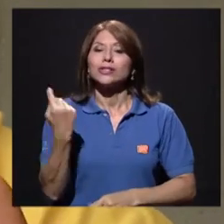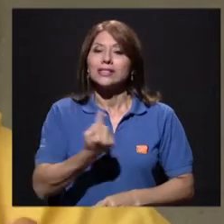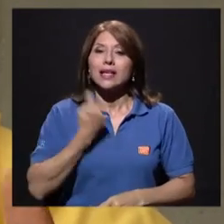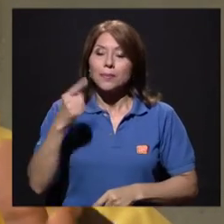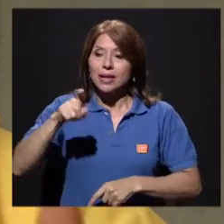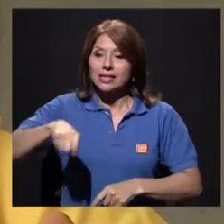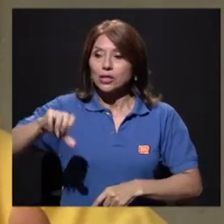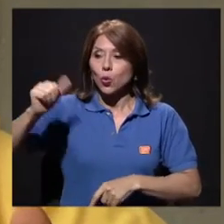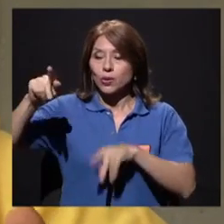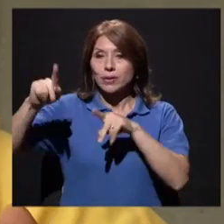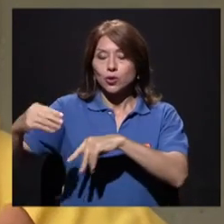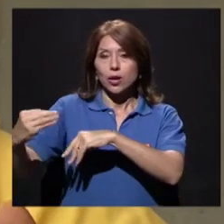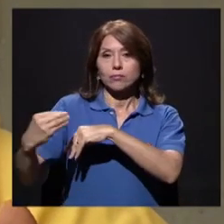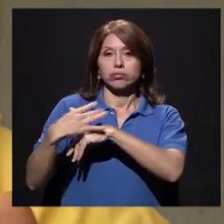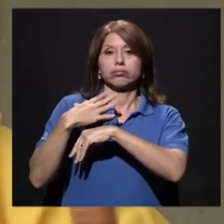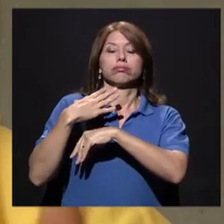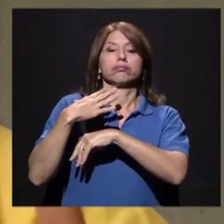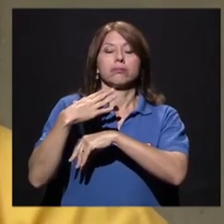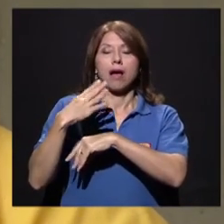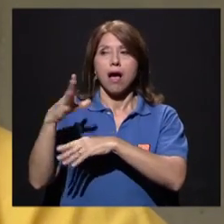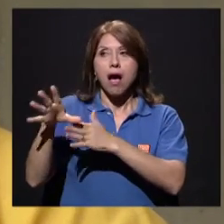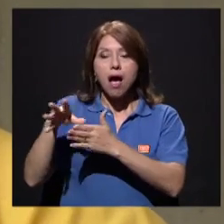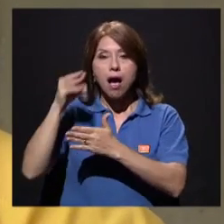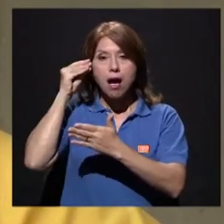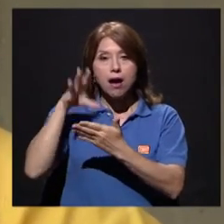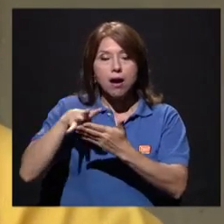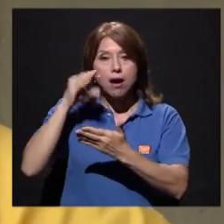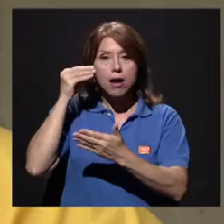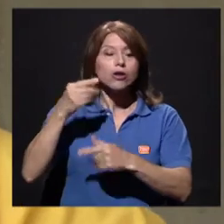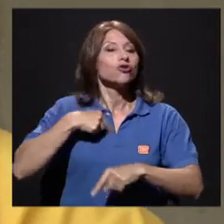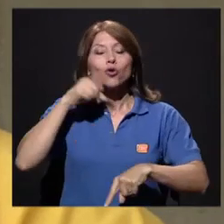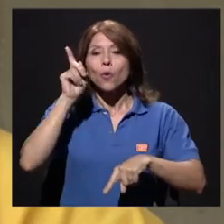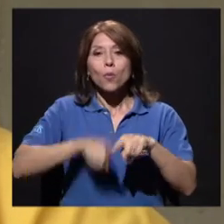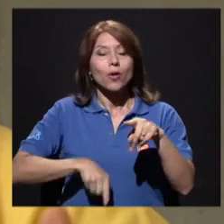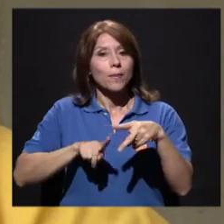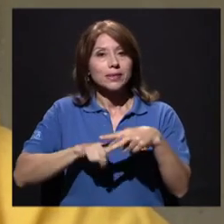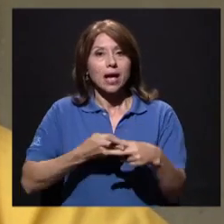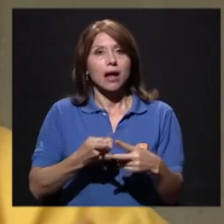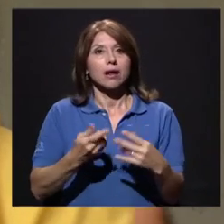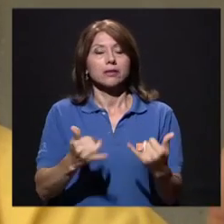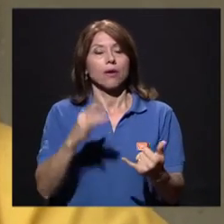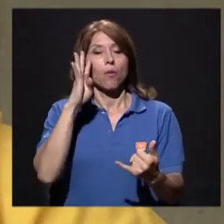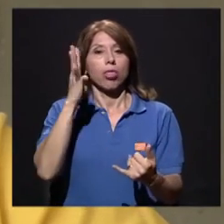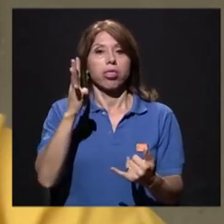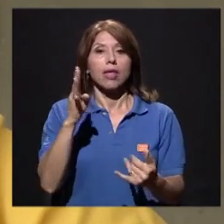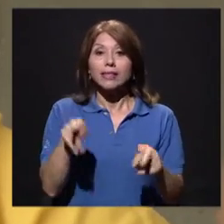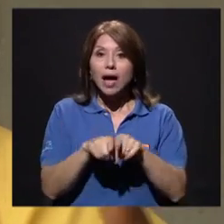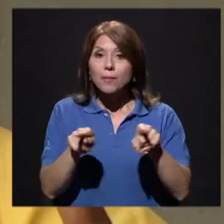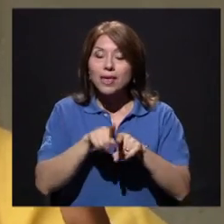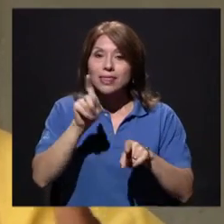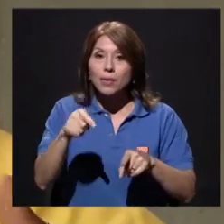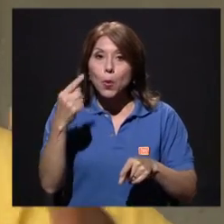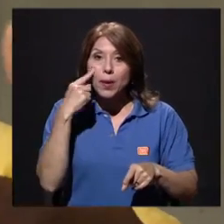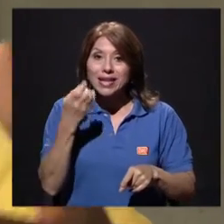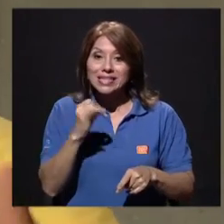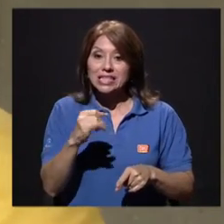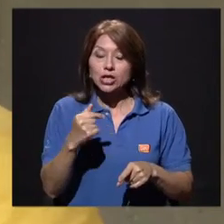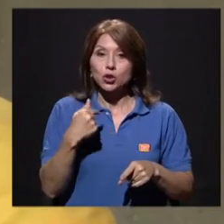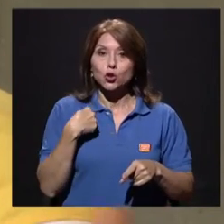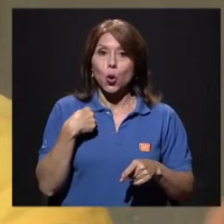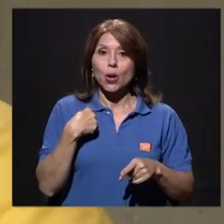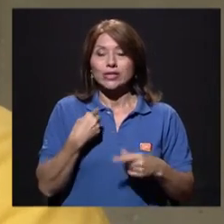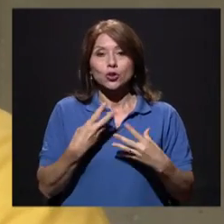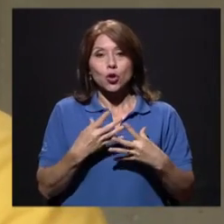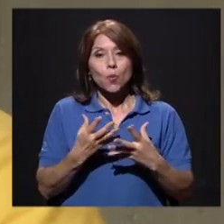ese asesoramiento, porque no puedo empezar, inclusive tengo que saber si estoy en sobrepeso para no